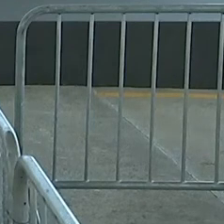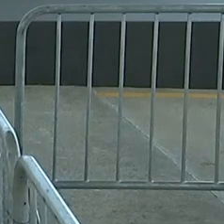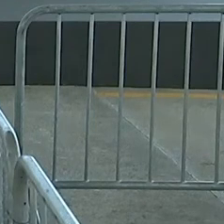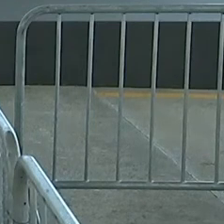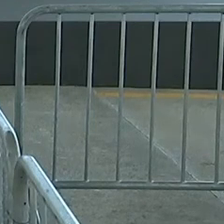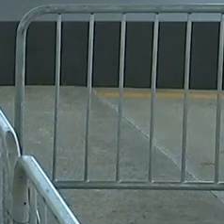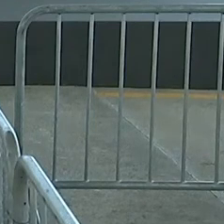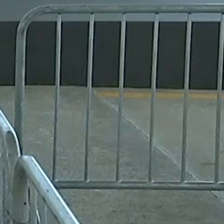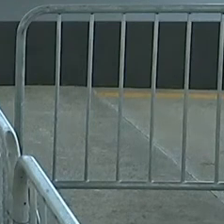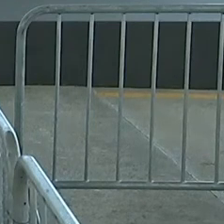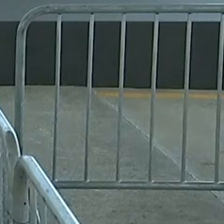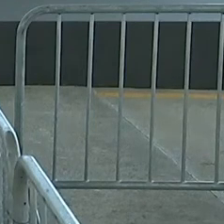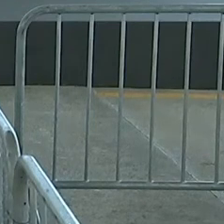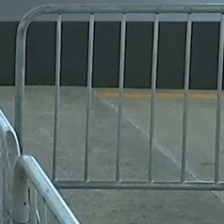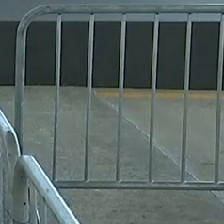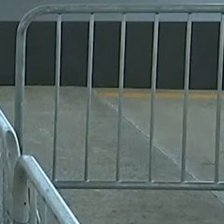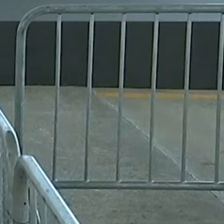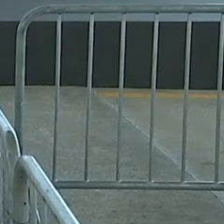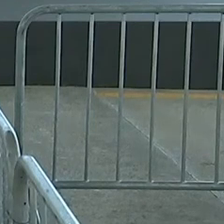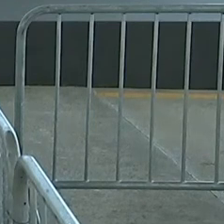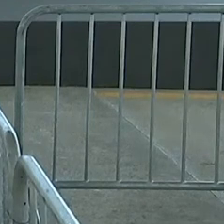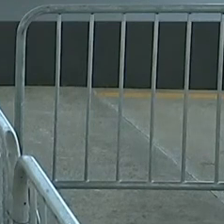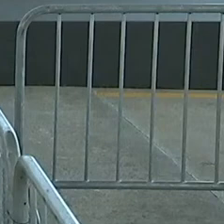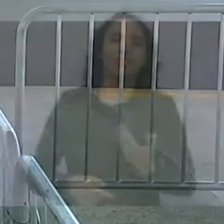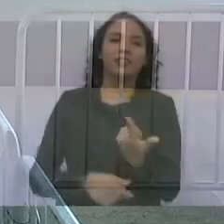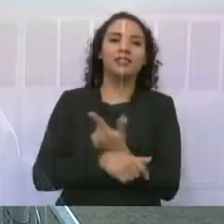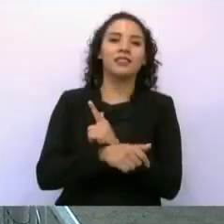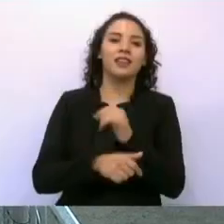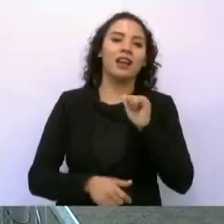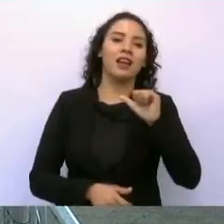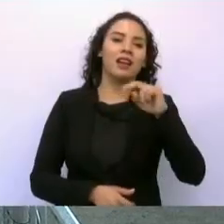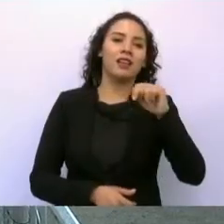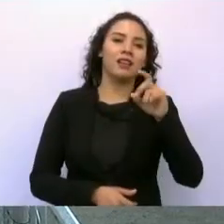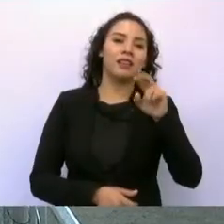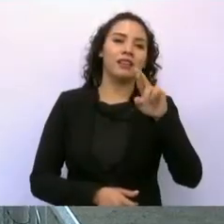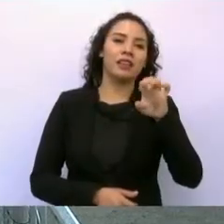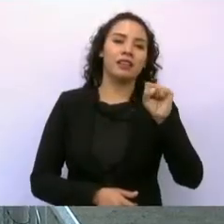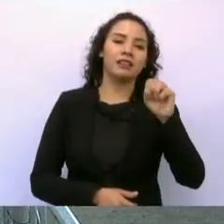Buenas tardes, señor Presidente, licenciado André Manuel López Obrador,